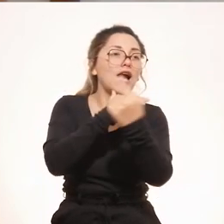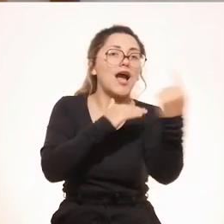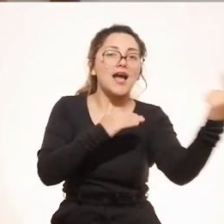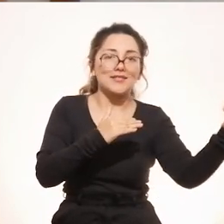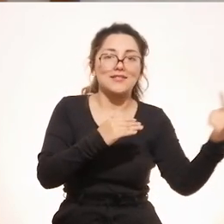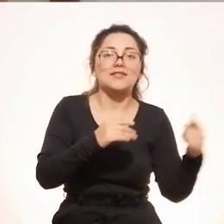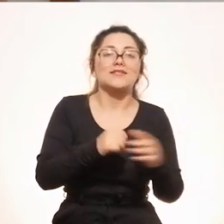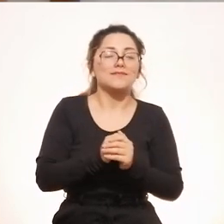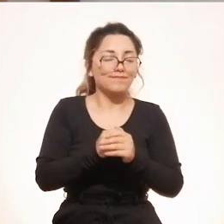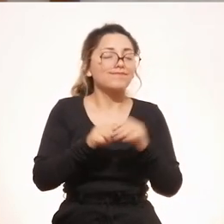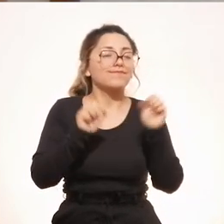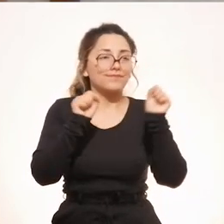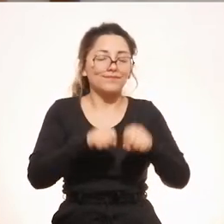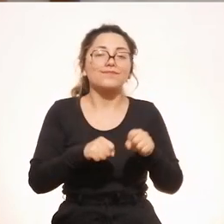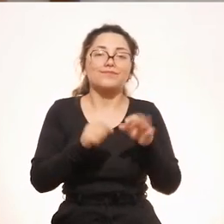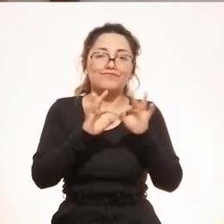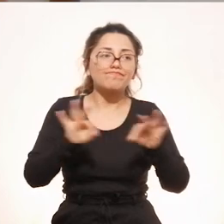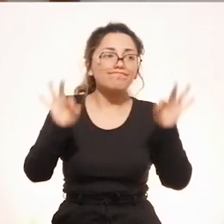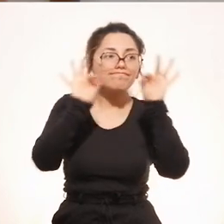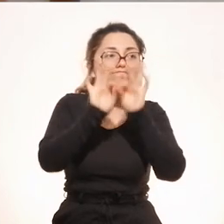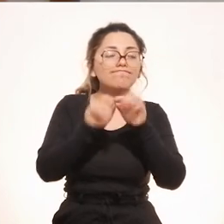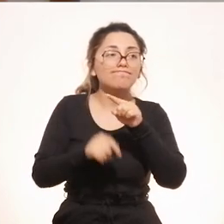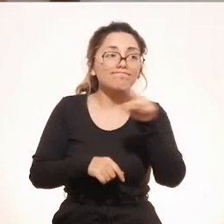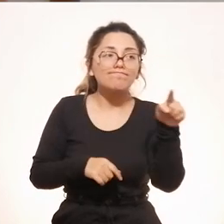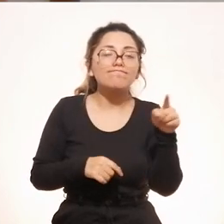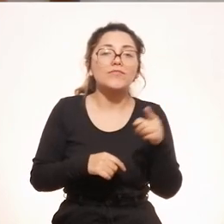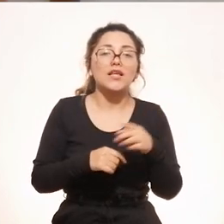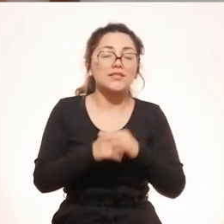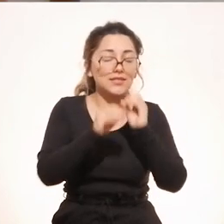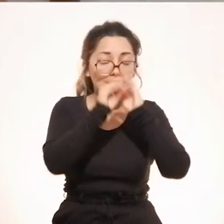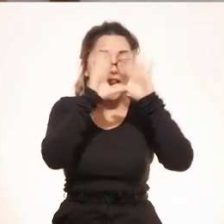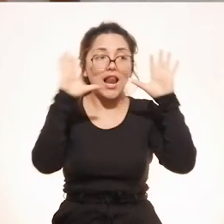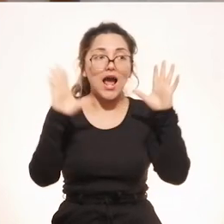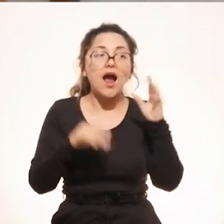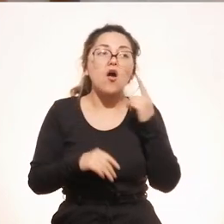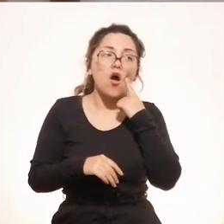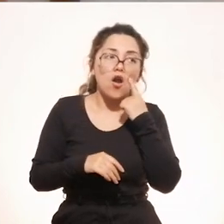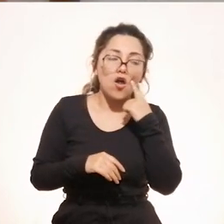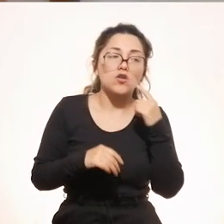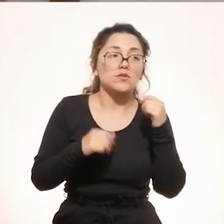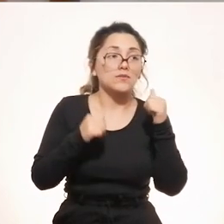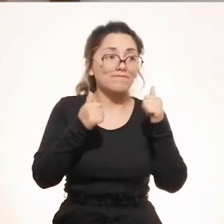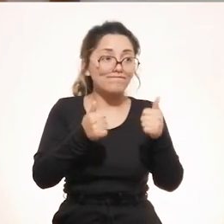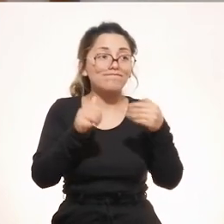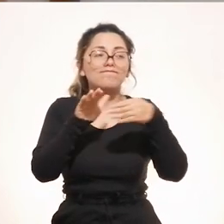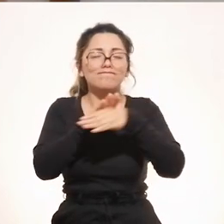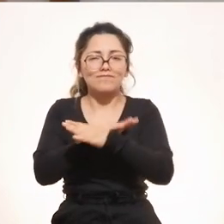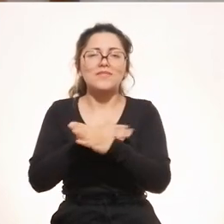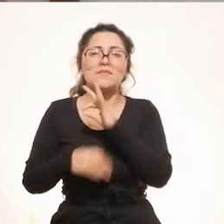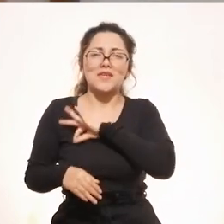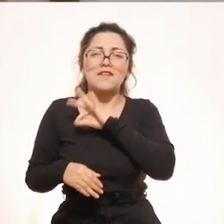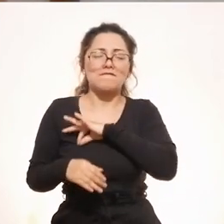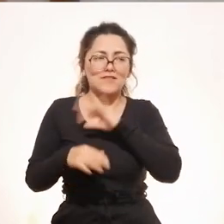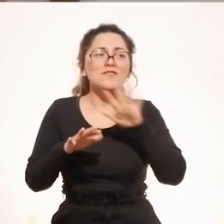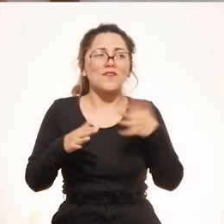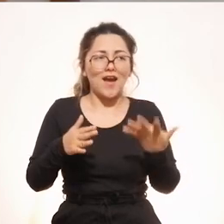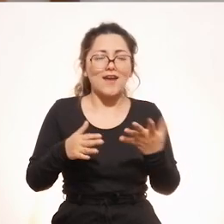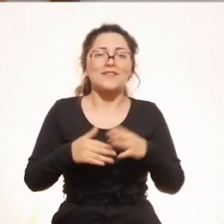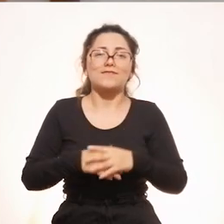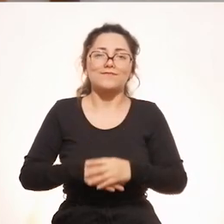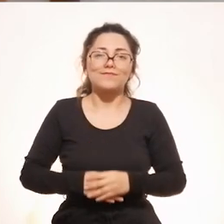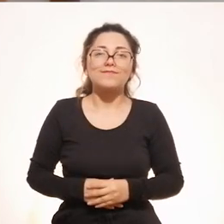domicilios en forma mensual. Eso también deben de conocer muy en claro ya los postulantes una vez que ingresen a la